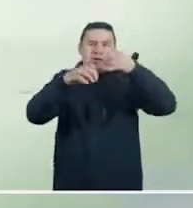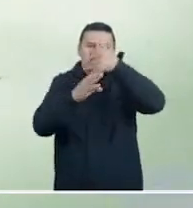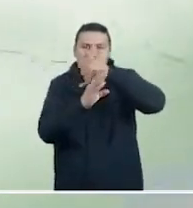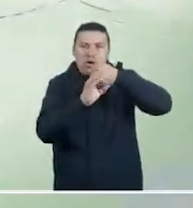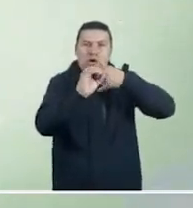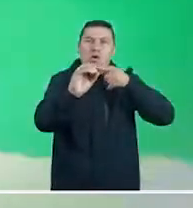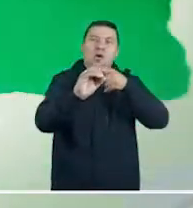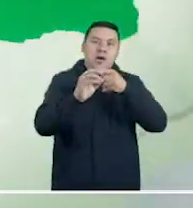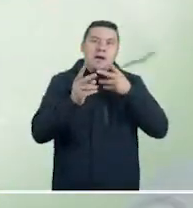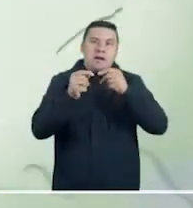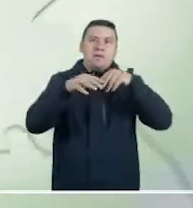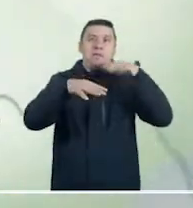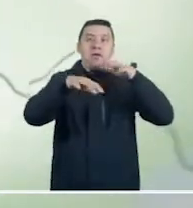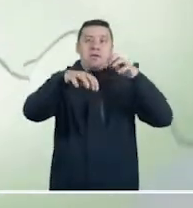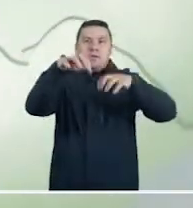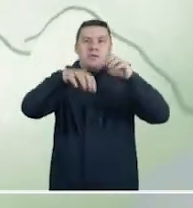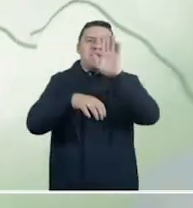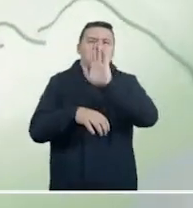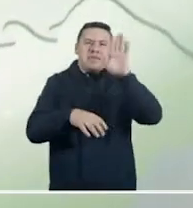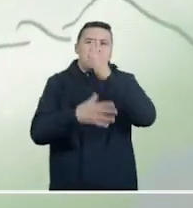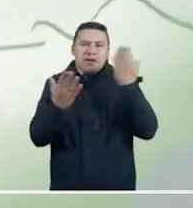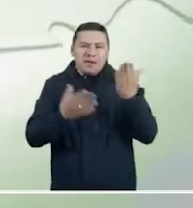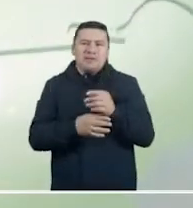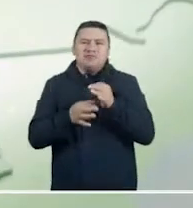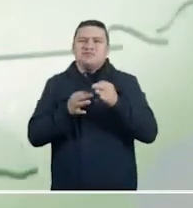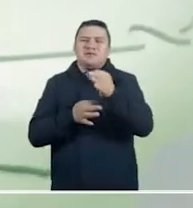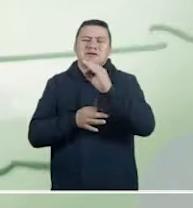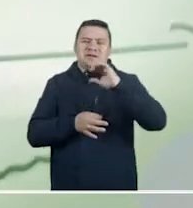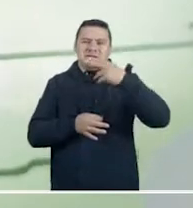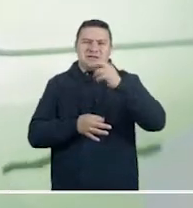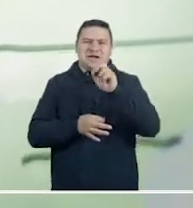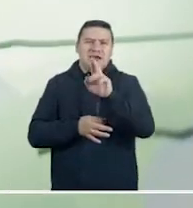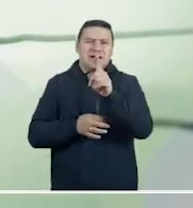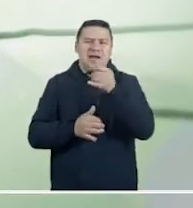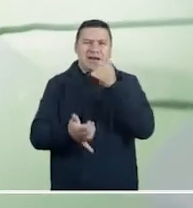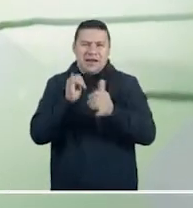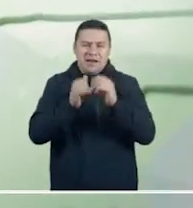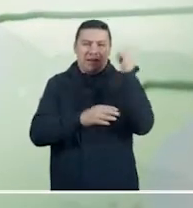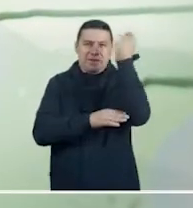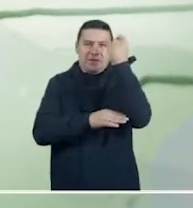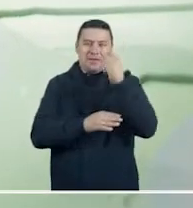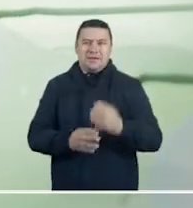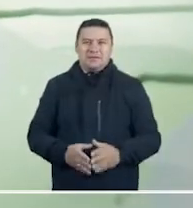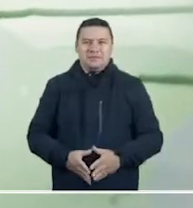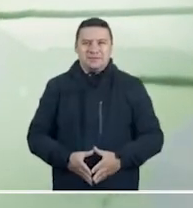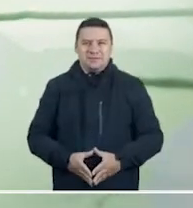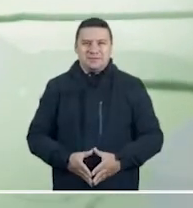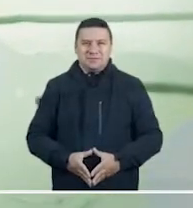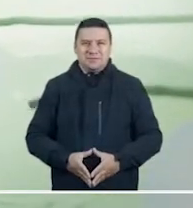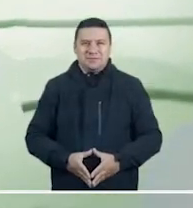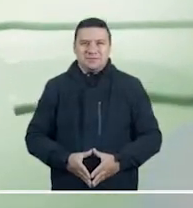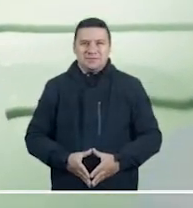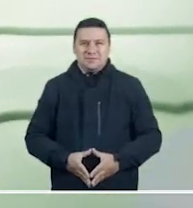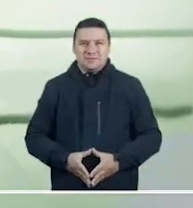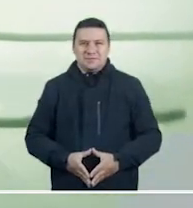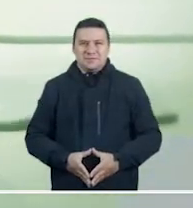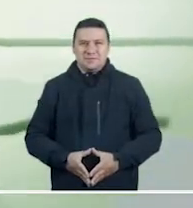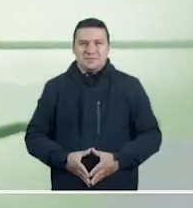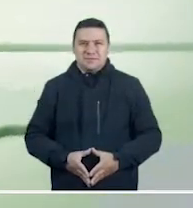Las precipitaciones de la Orinoquía serían ligeras y se estiman en los departamentos de Bichada, Arauca, Casanare y Meta.